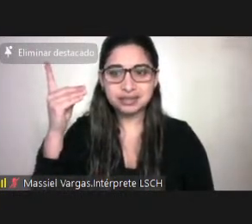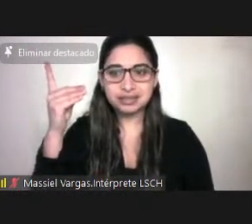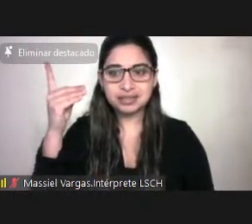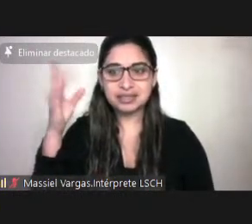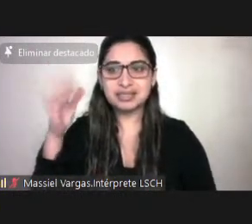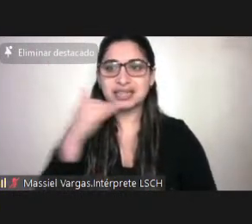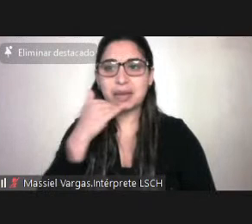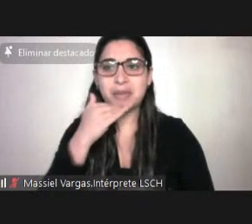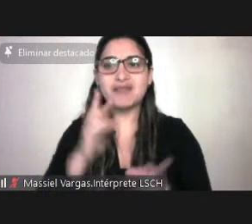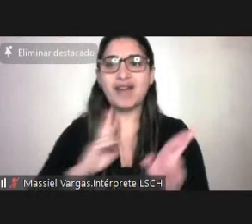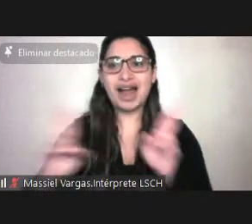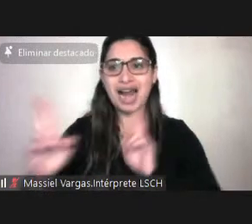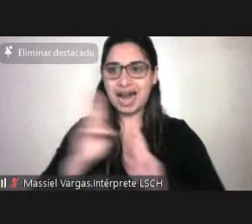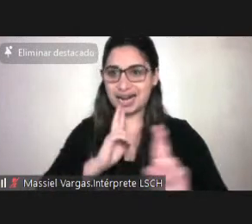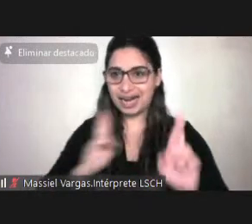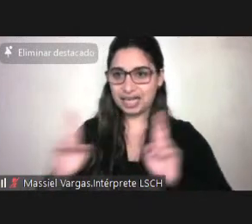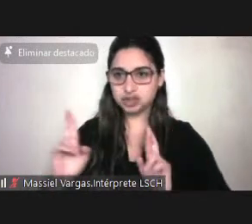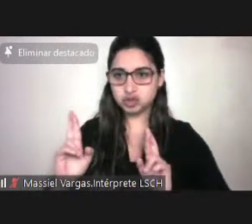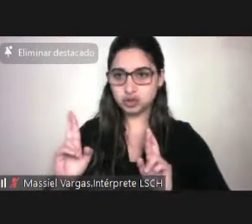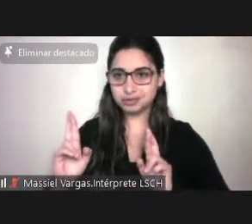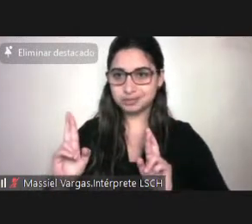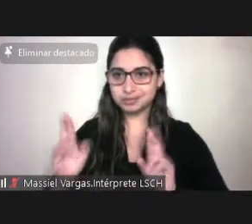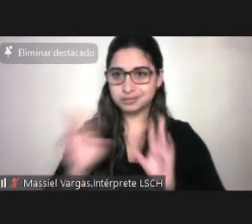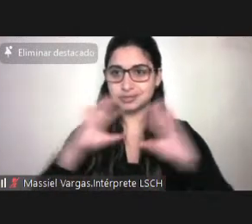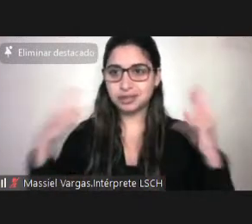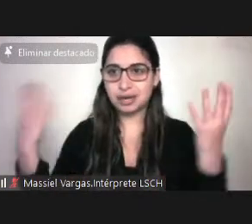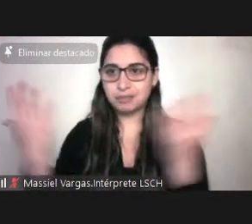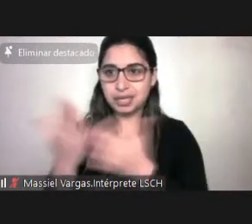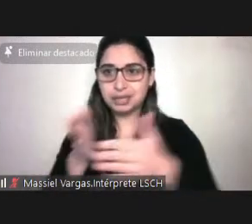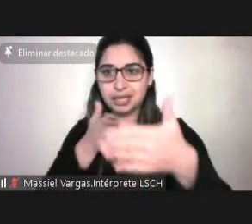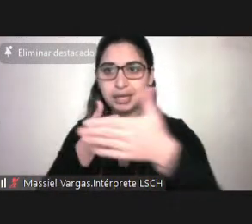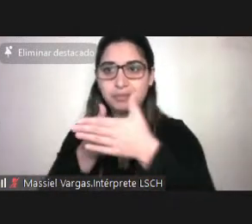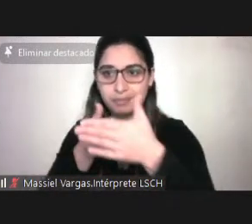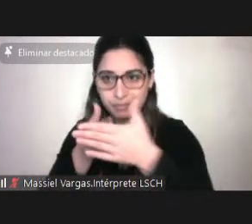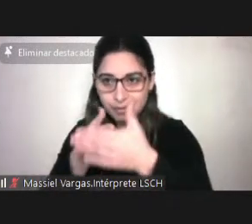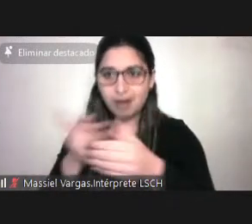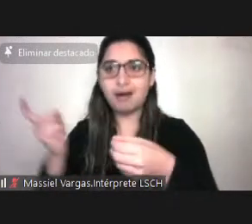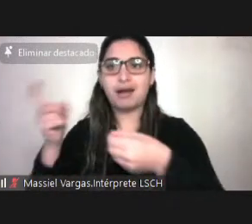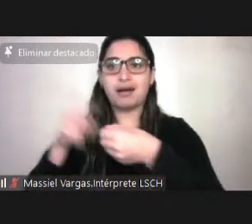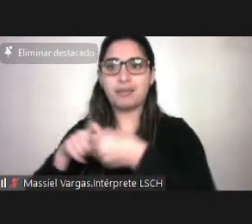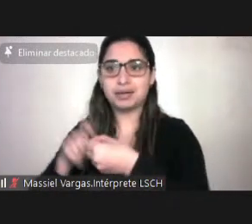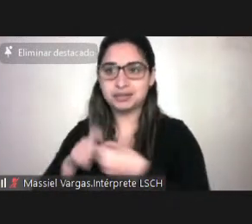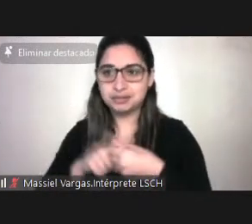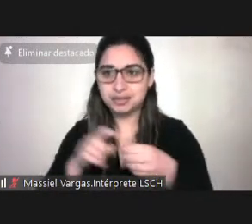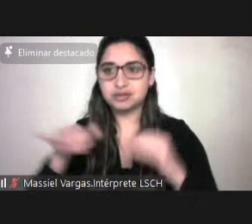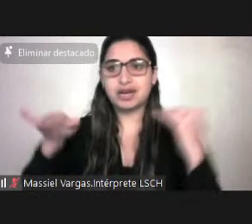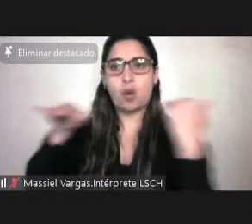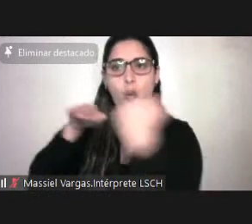interacción, ¿cierto? Y que en el fondo impide, restringe la participación en igualdad de condiciones.